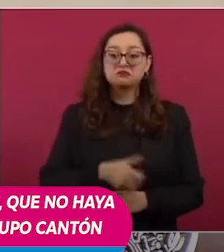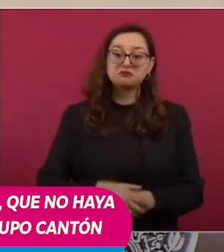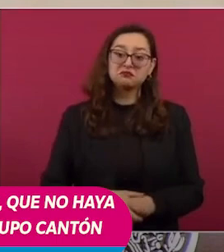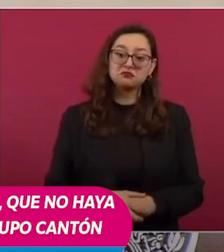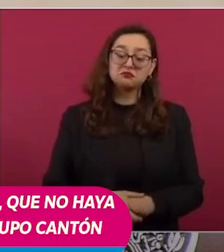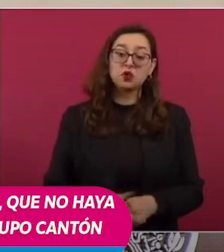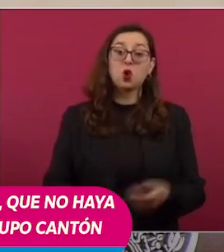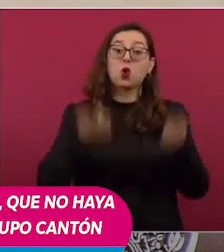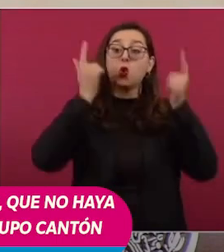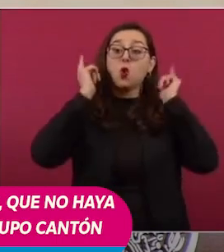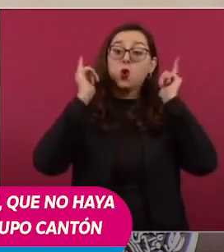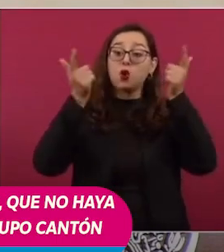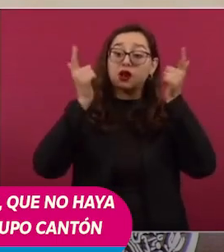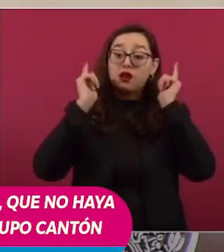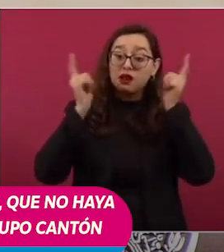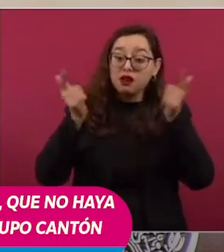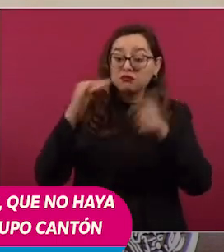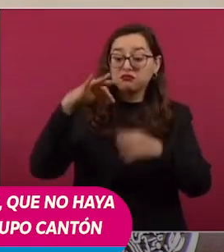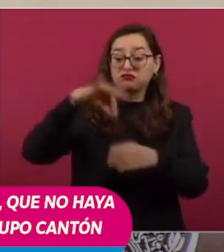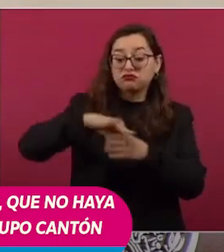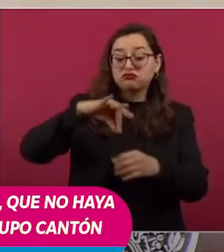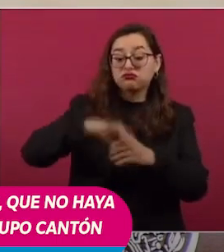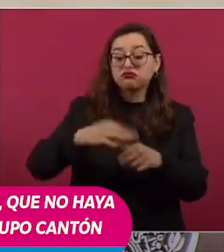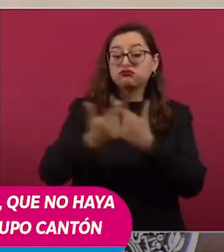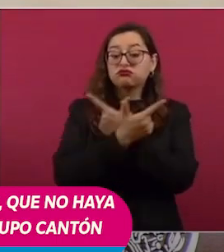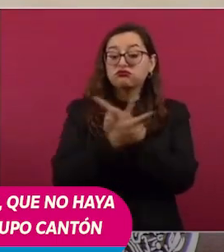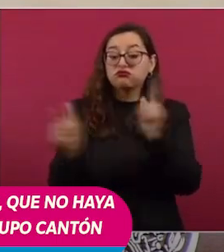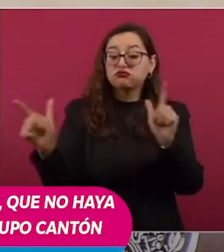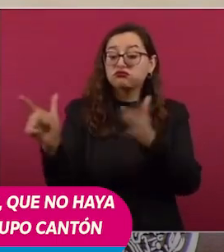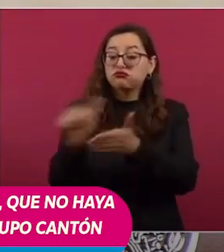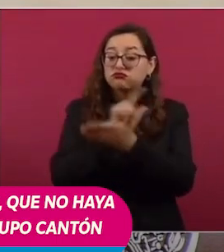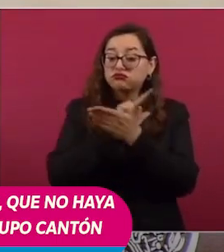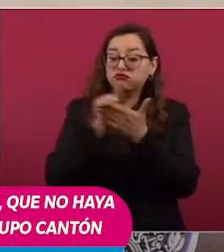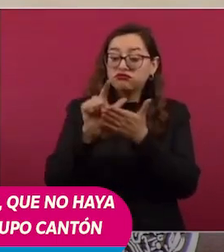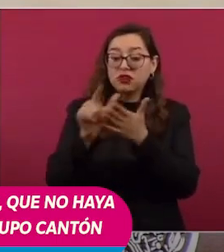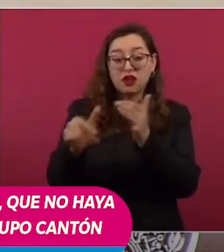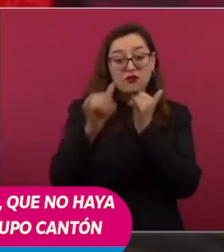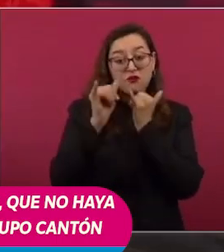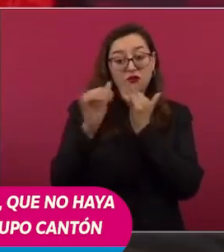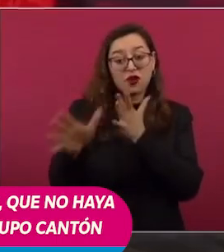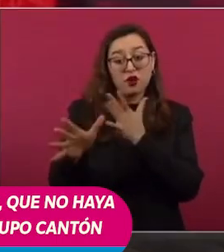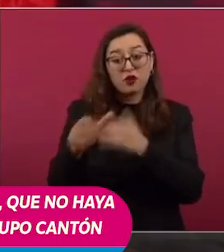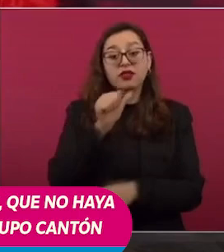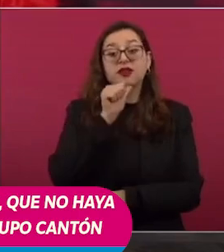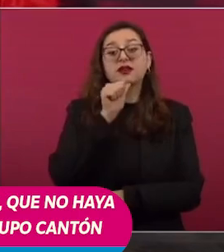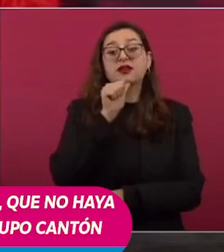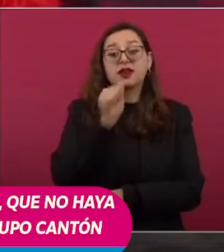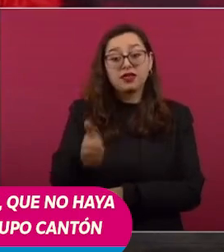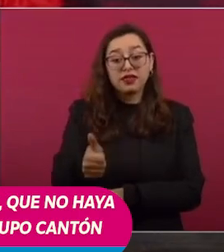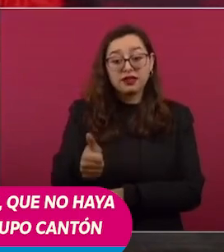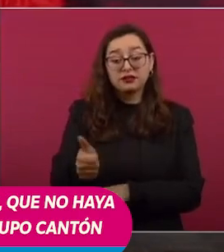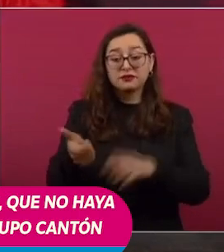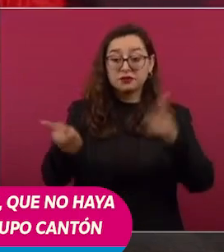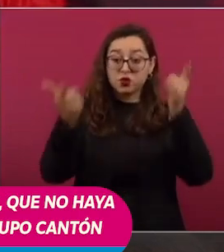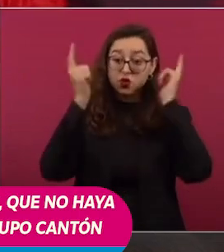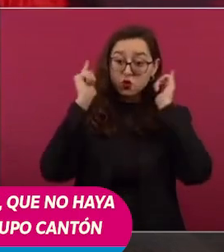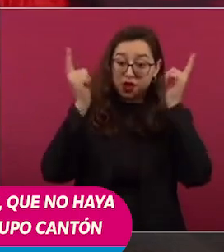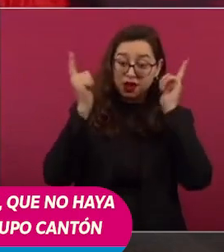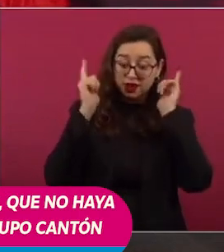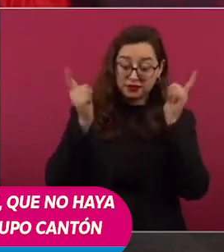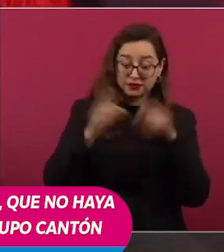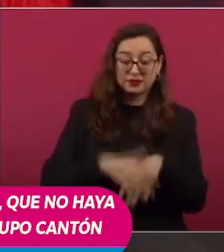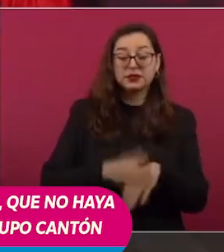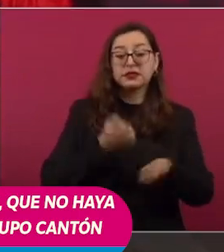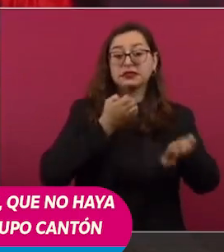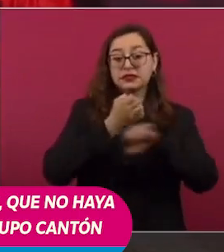sean libres y limpias, que no haya fraudes, ni en el Estado de